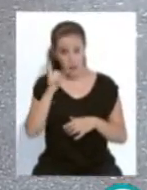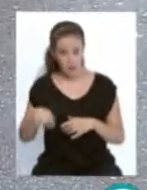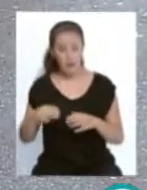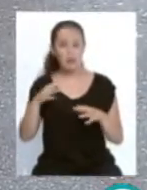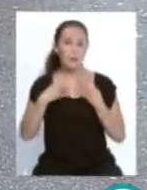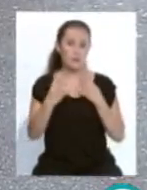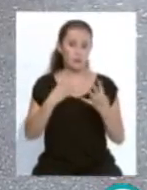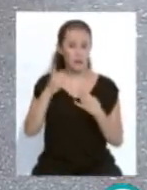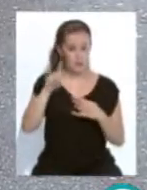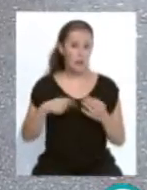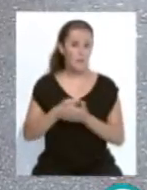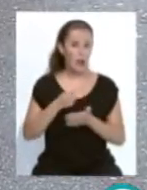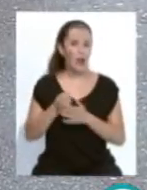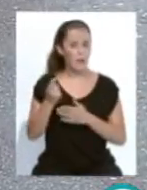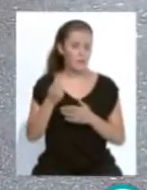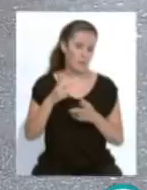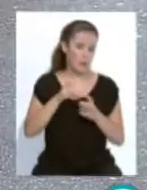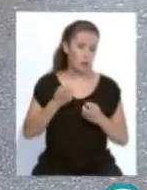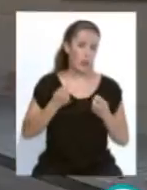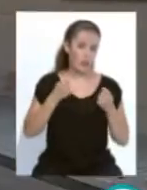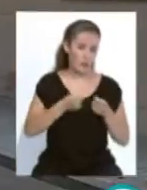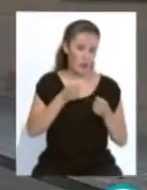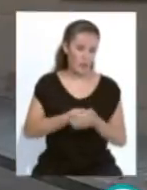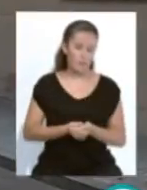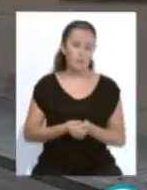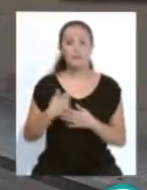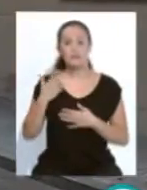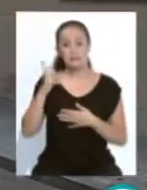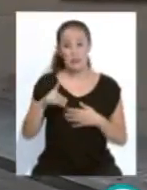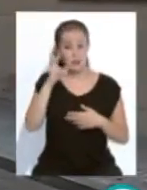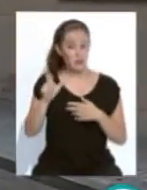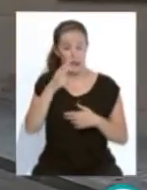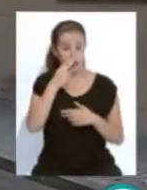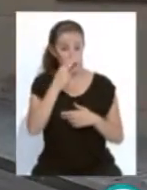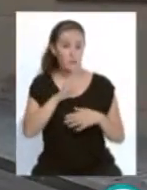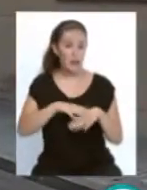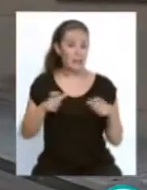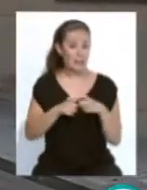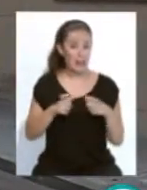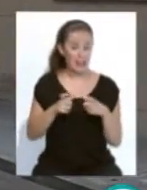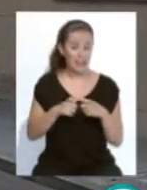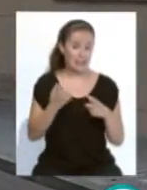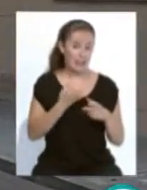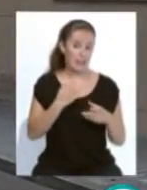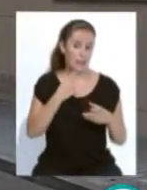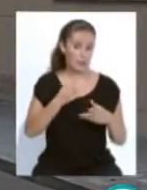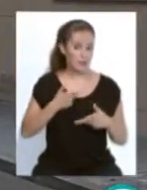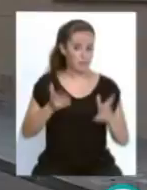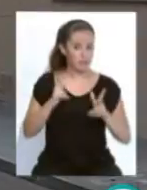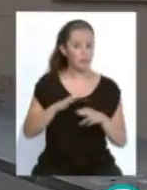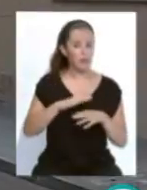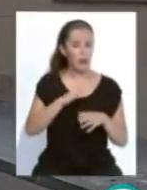Marítimo y haber pagado el impuesto de circulación del año en curso en Cádiz. Las personas interesadas en obtener la tarjeta que le acredita para